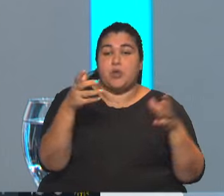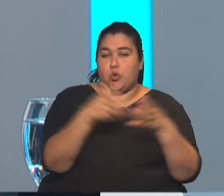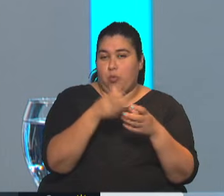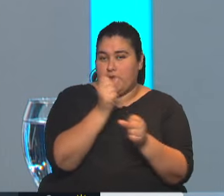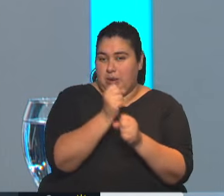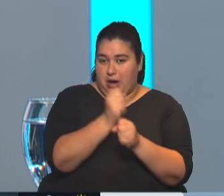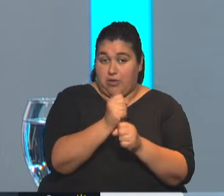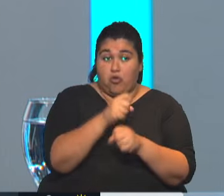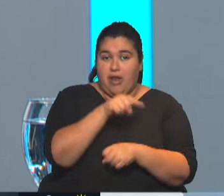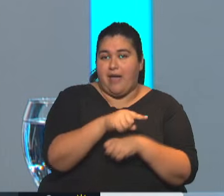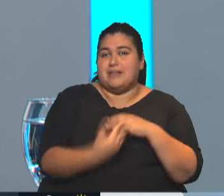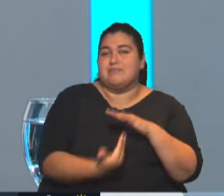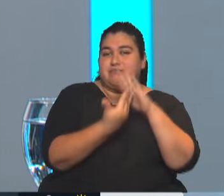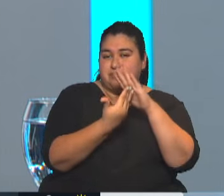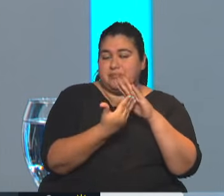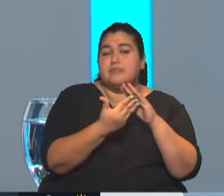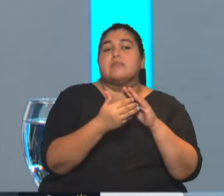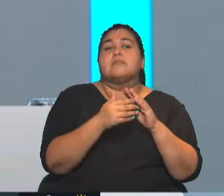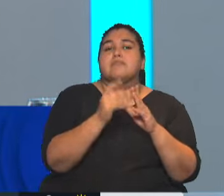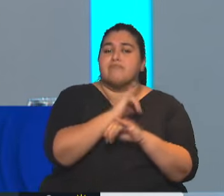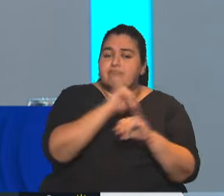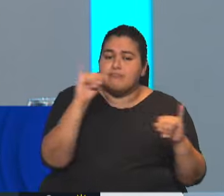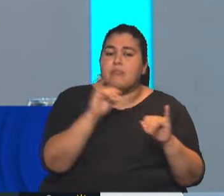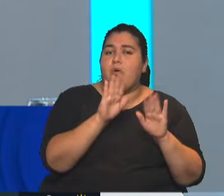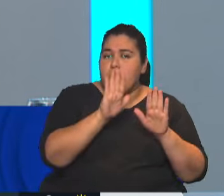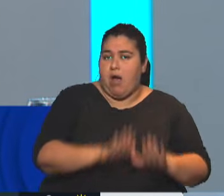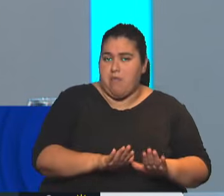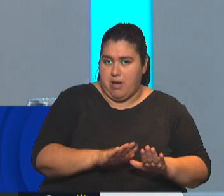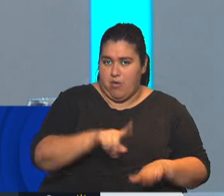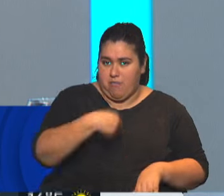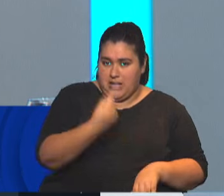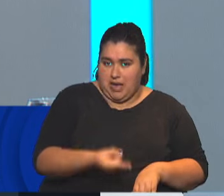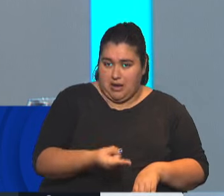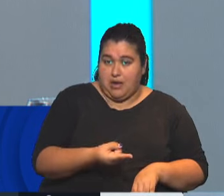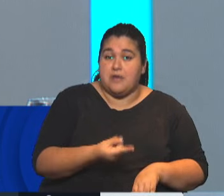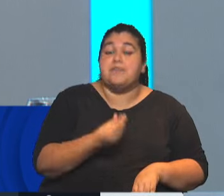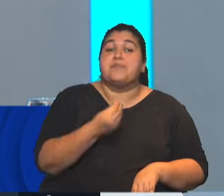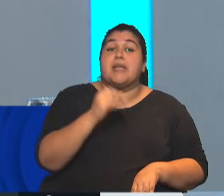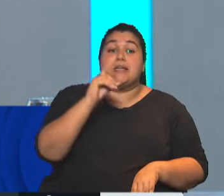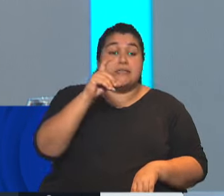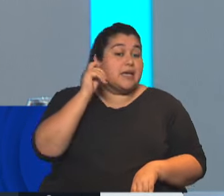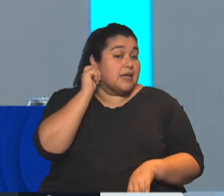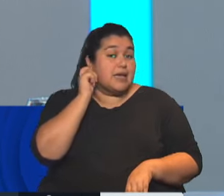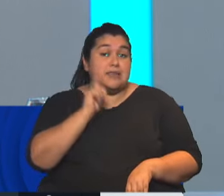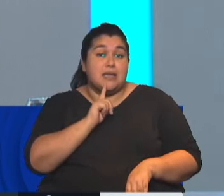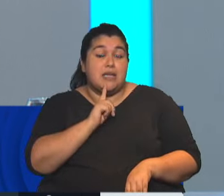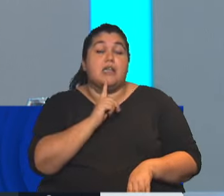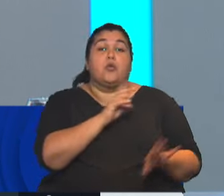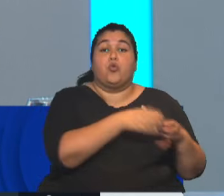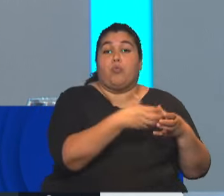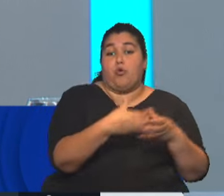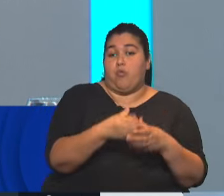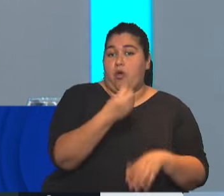las centrales obreras que convoca al paro mañana. Recordemos que convoca la CGT y las dos CTA, o sea,